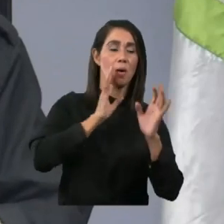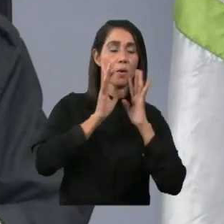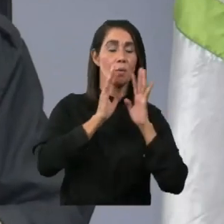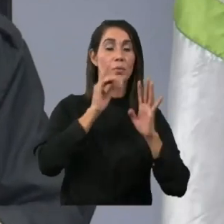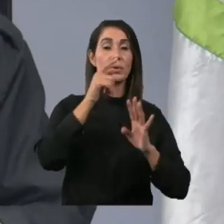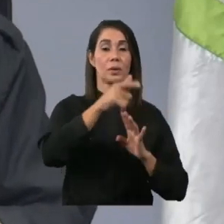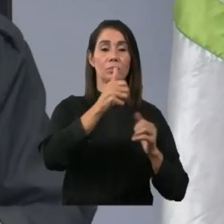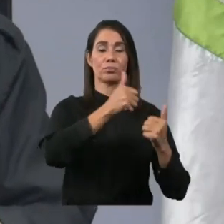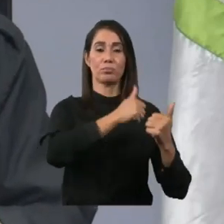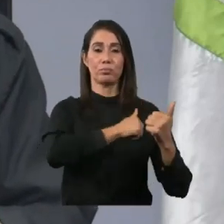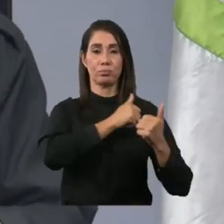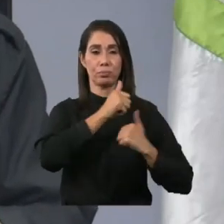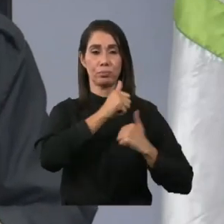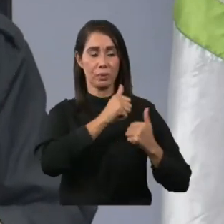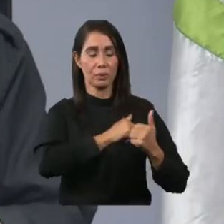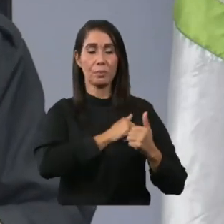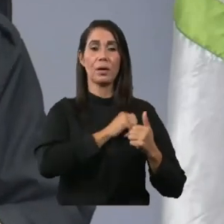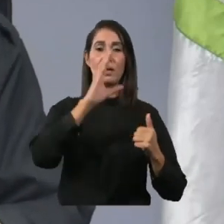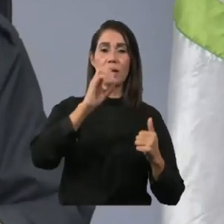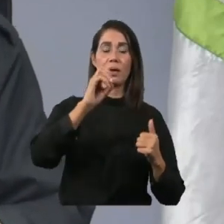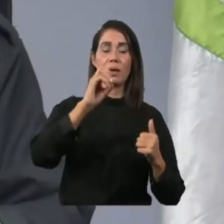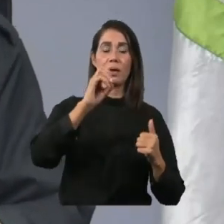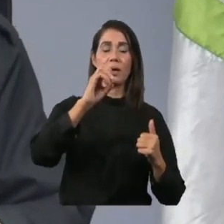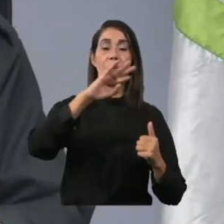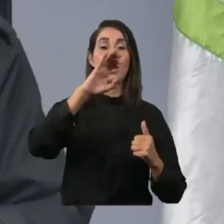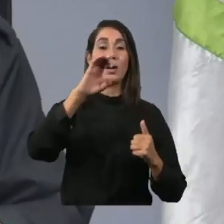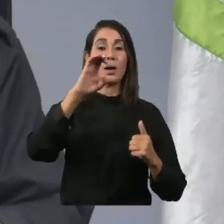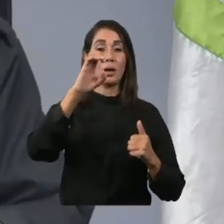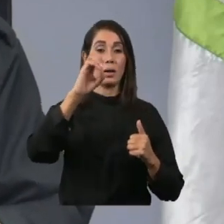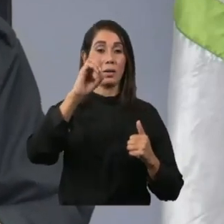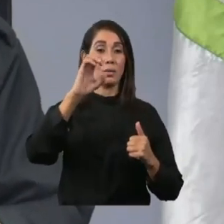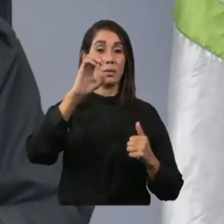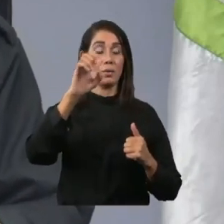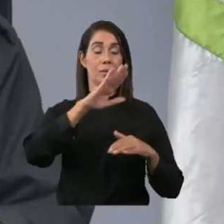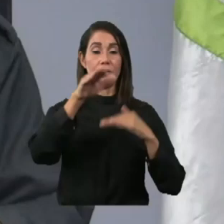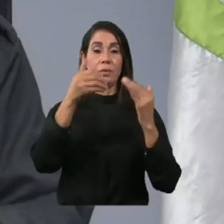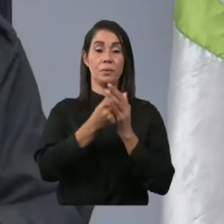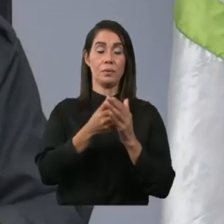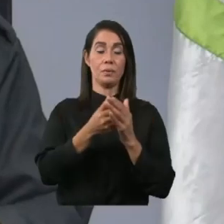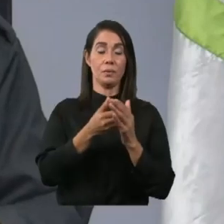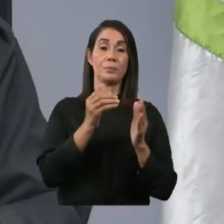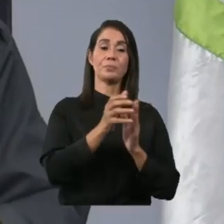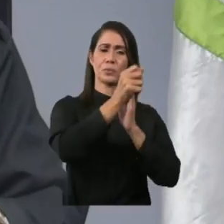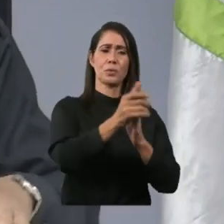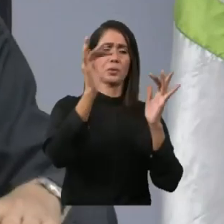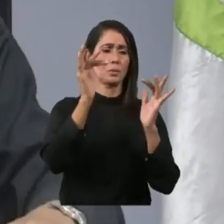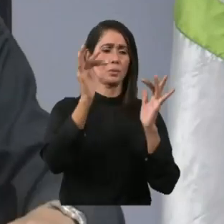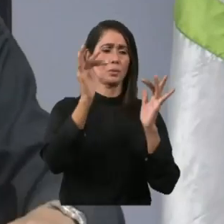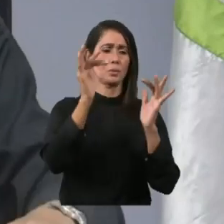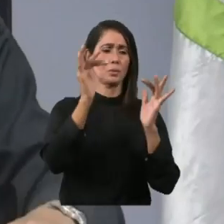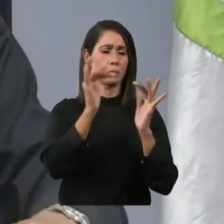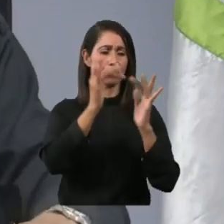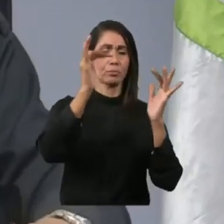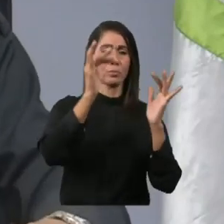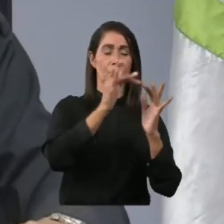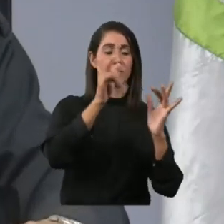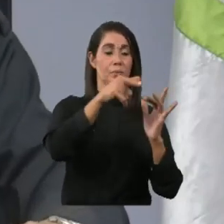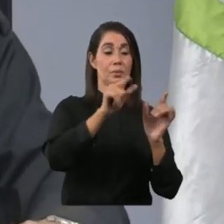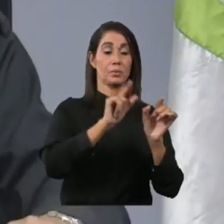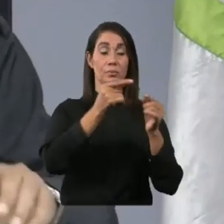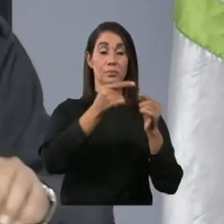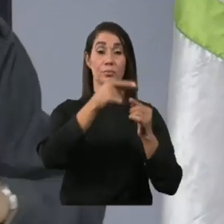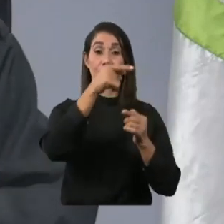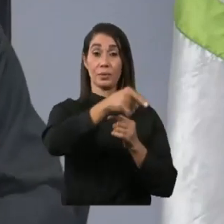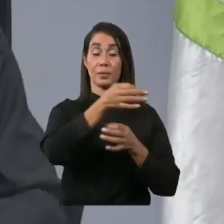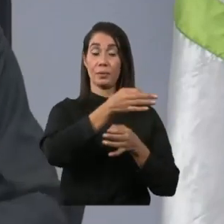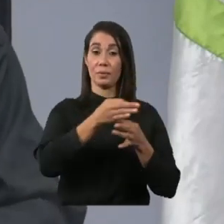Armadas, el COE y todas las instituciones y la dirección provincial. Contacto con las organizaciones que